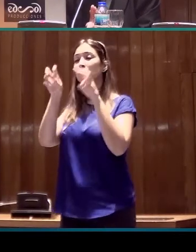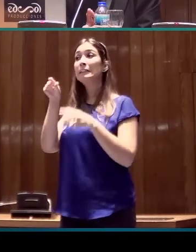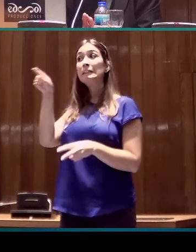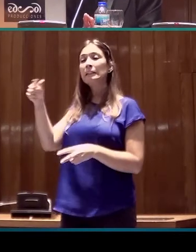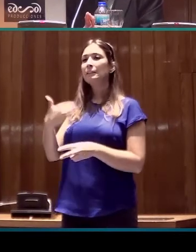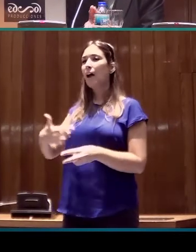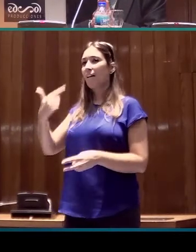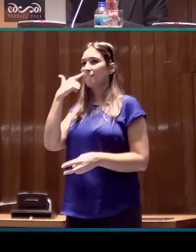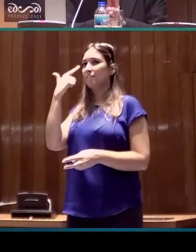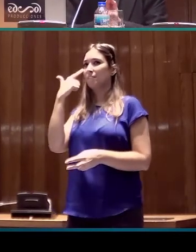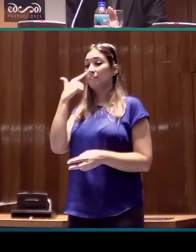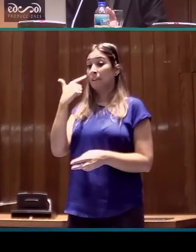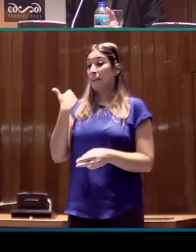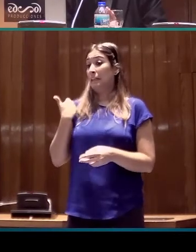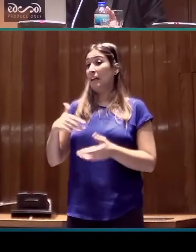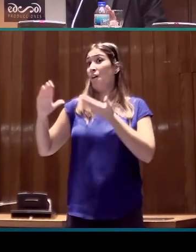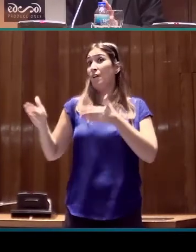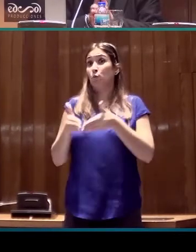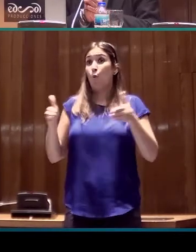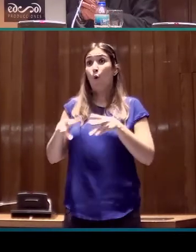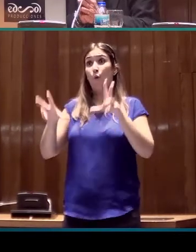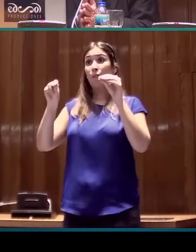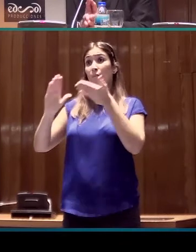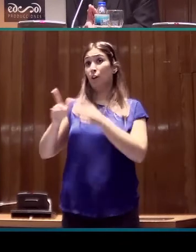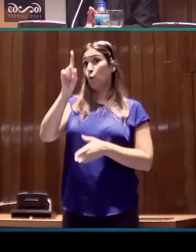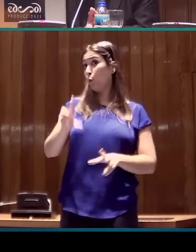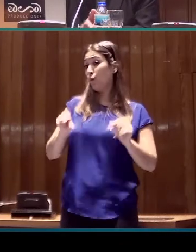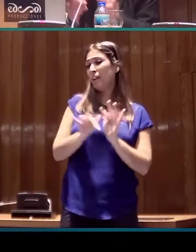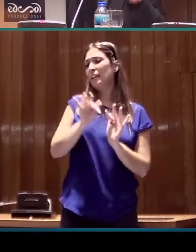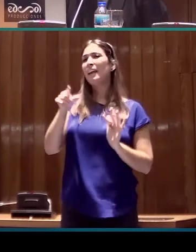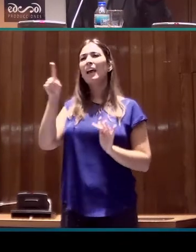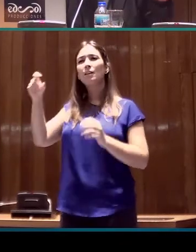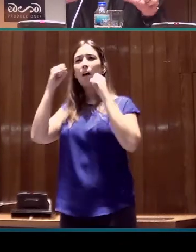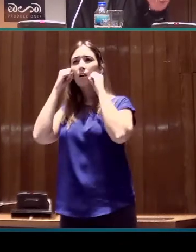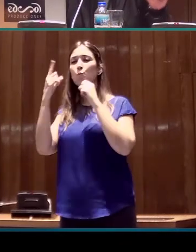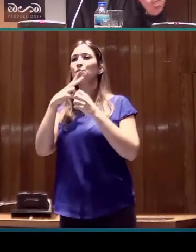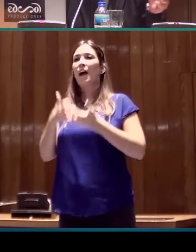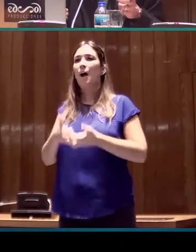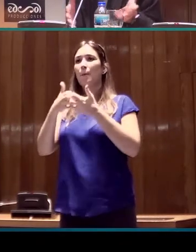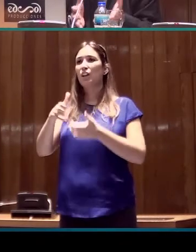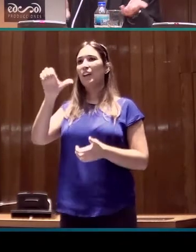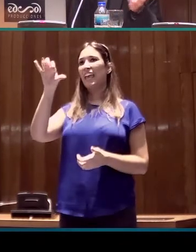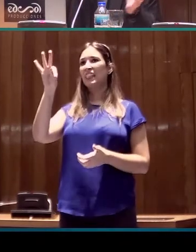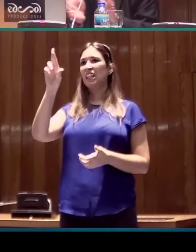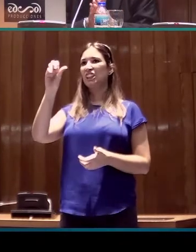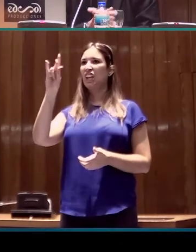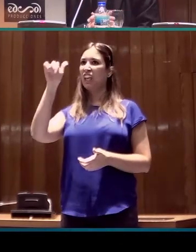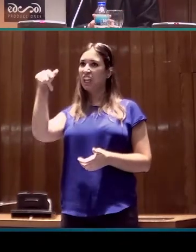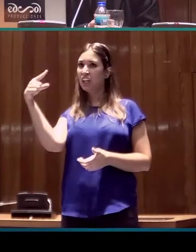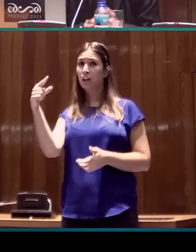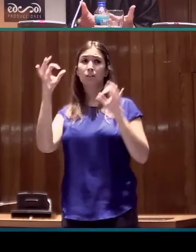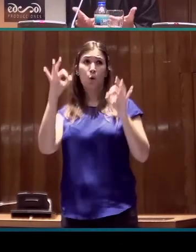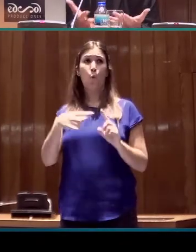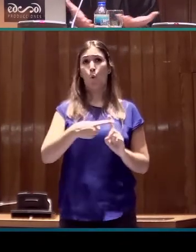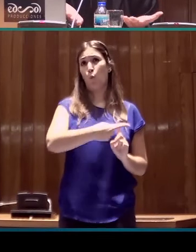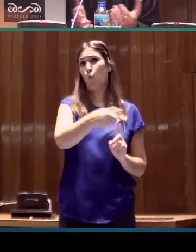Ya hemos terminado la primera fase de ese proyecto. Ella lo que estudió fue con un aparato que se llama E-Tracking, que vosotros podéis...